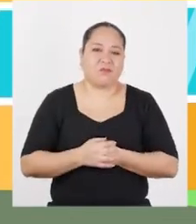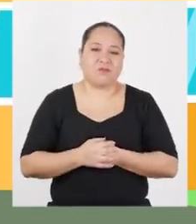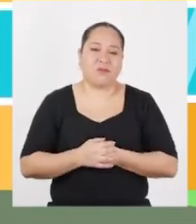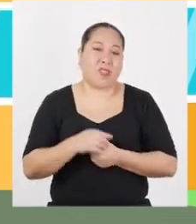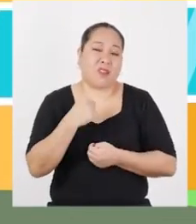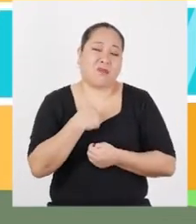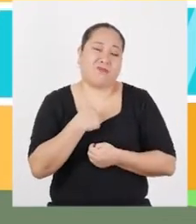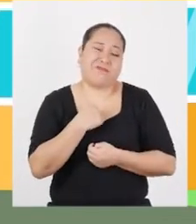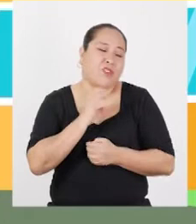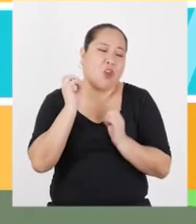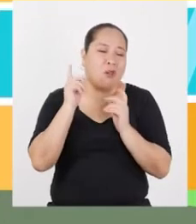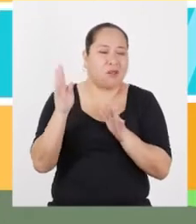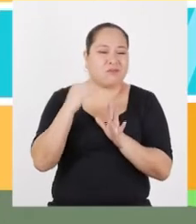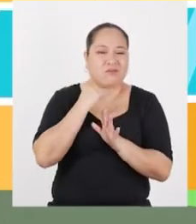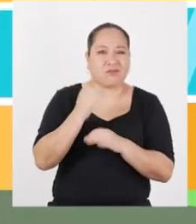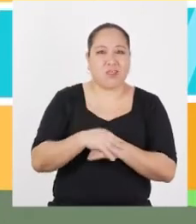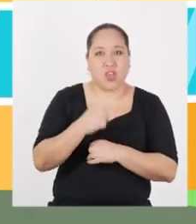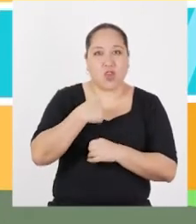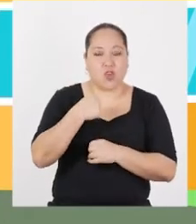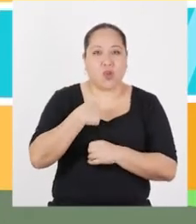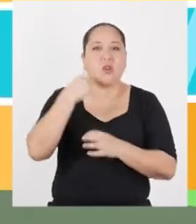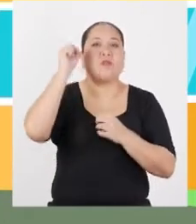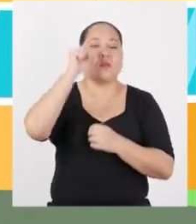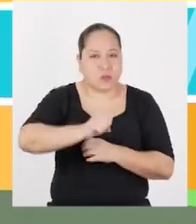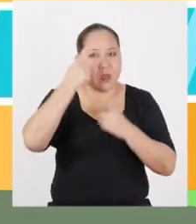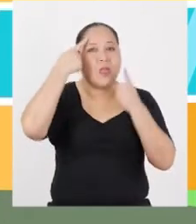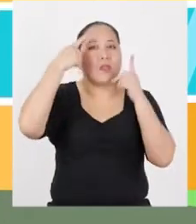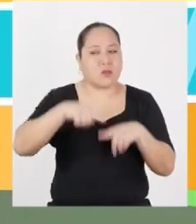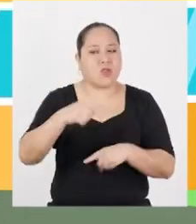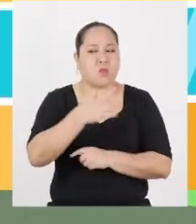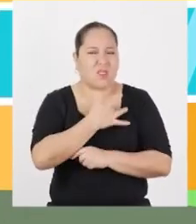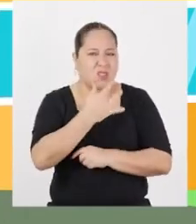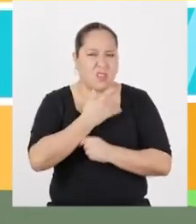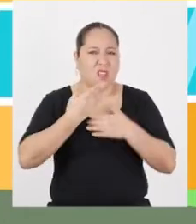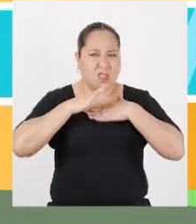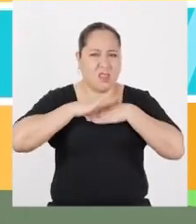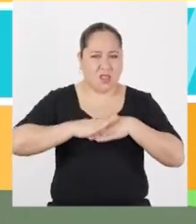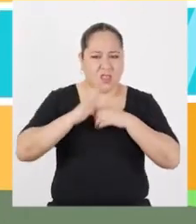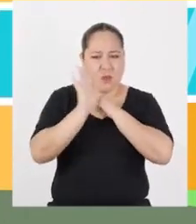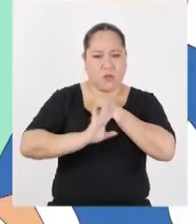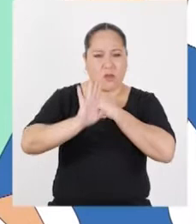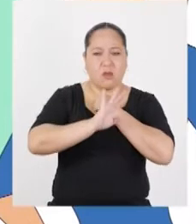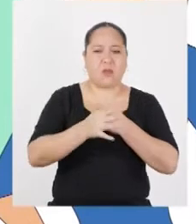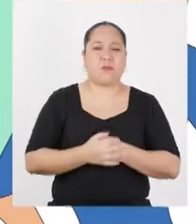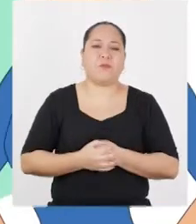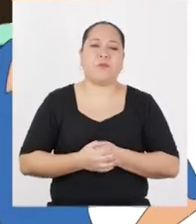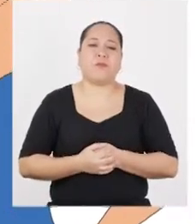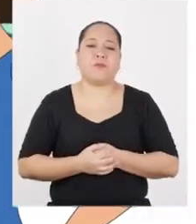Pero eso no me importó mucho. Porque yo tomé la decisión con la que me sentía más tranquila y segura.